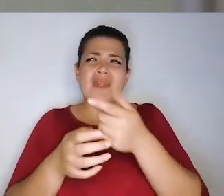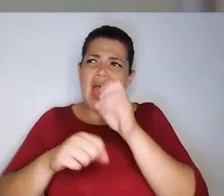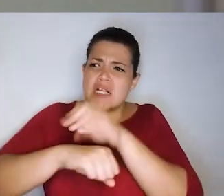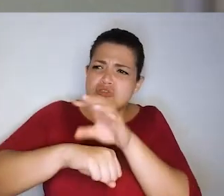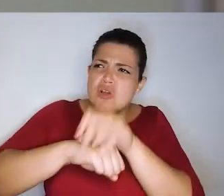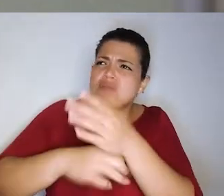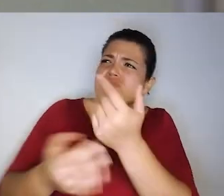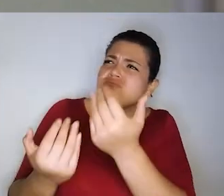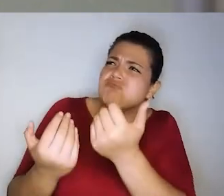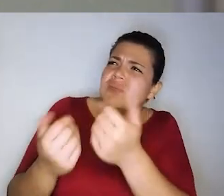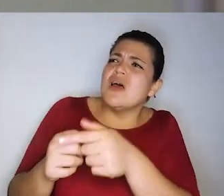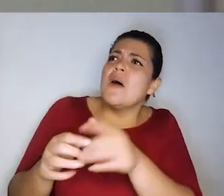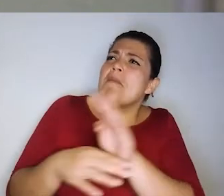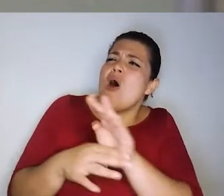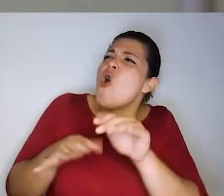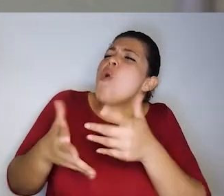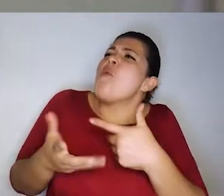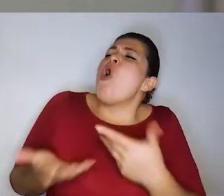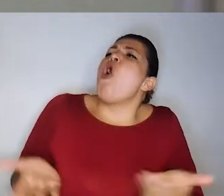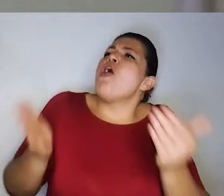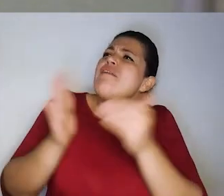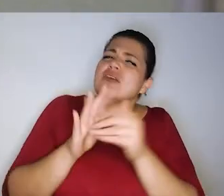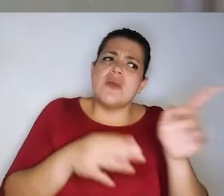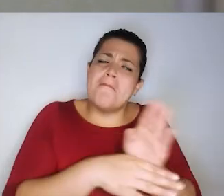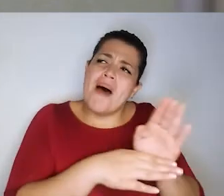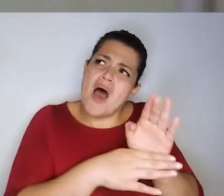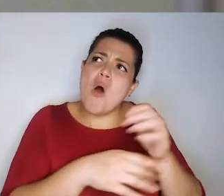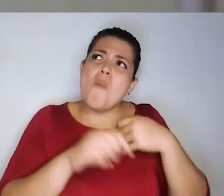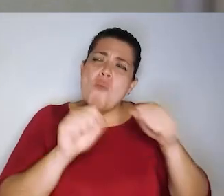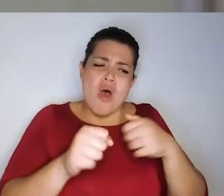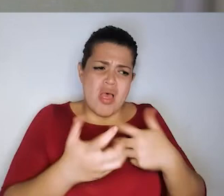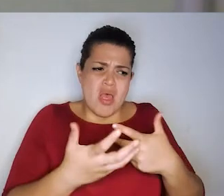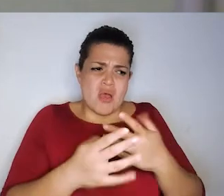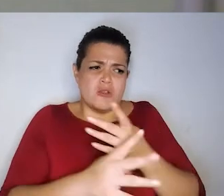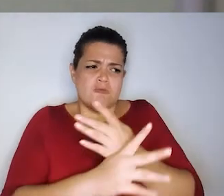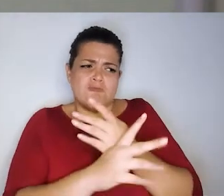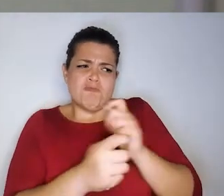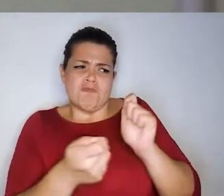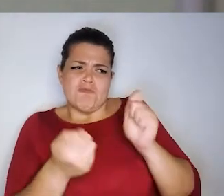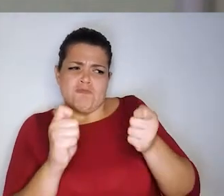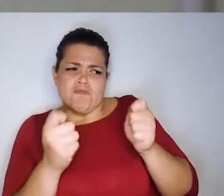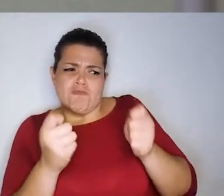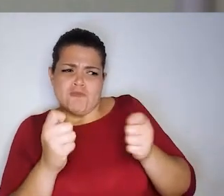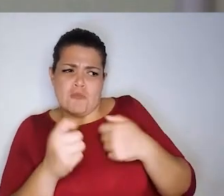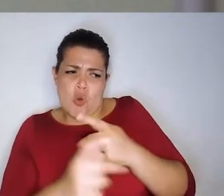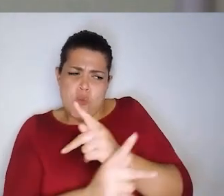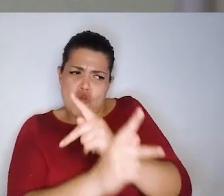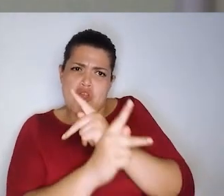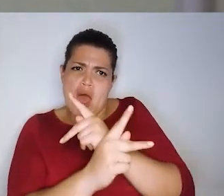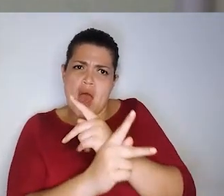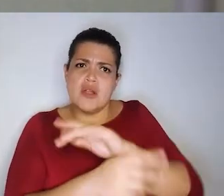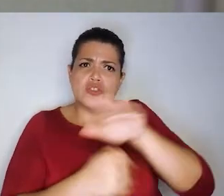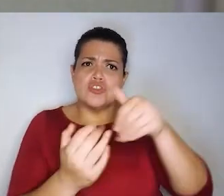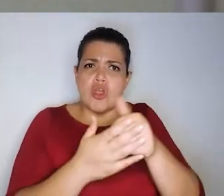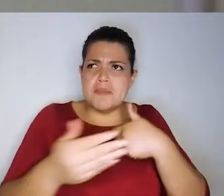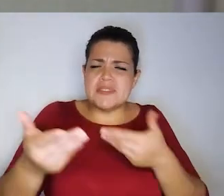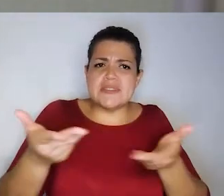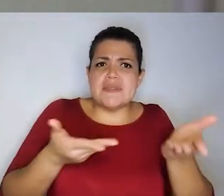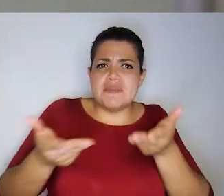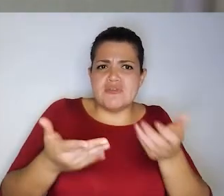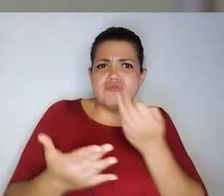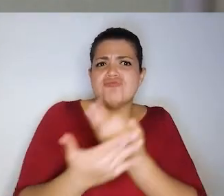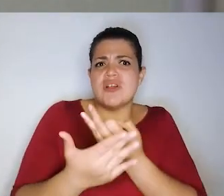entidad financiera. Asesórese con el banco para reestablecer las cuentas y tomar medidas